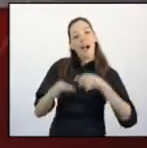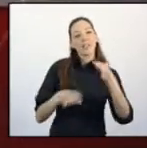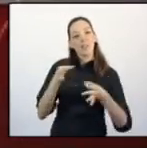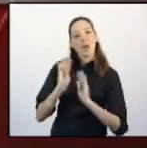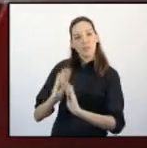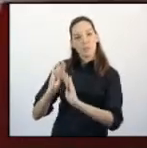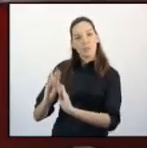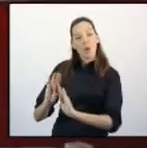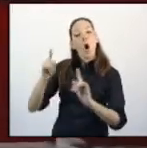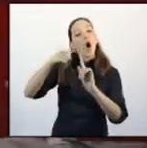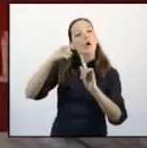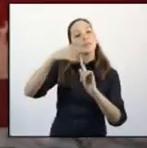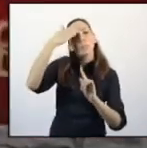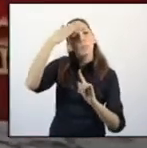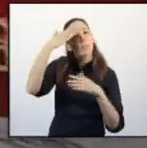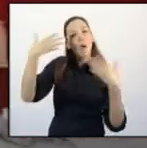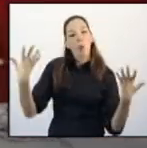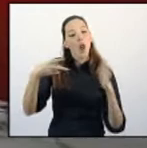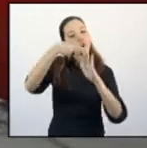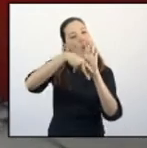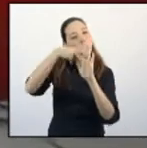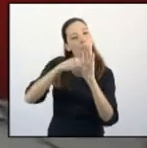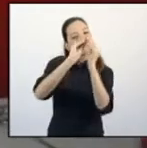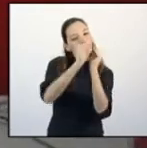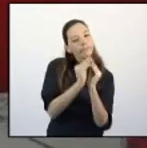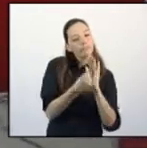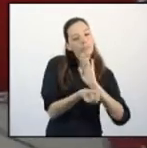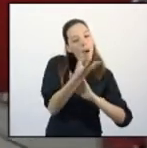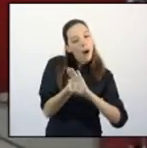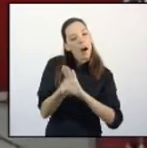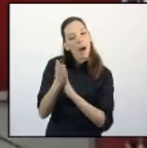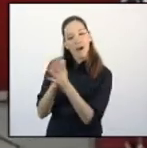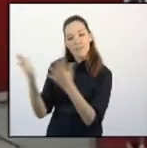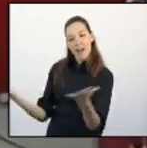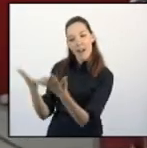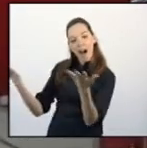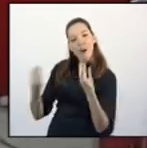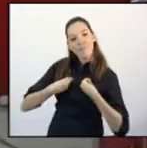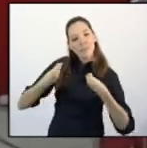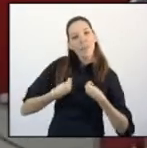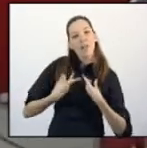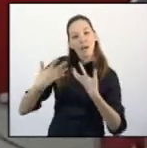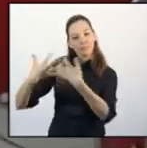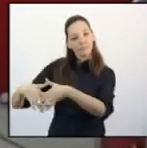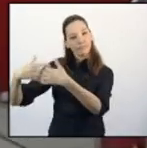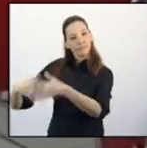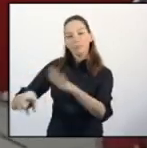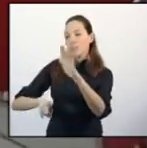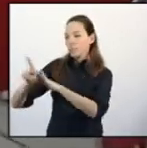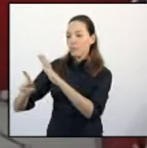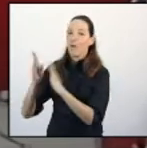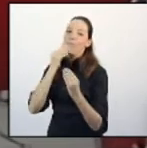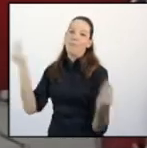en su Asamblea, cuya esencia vital será la de crear las normas que potencien y mejoren la vida, el